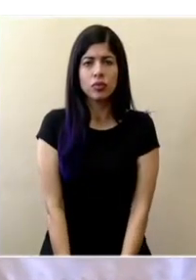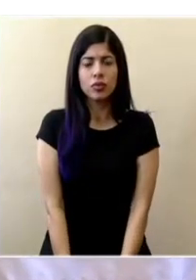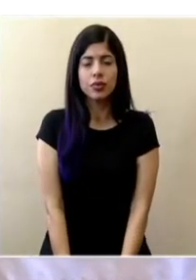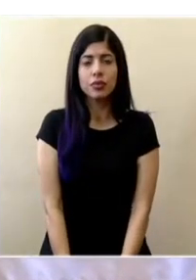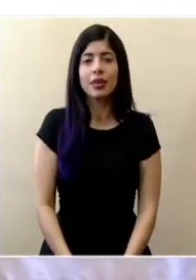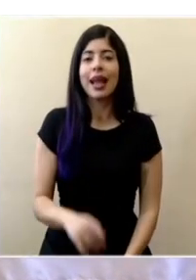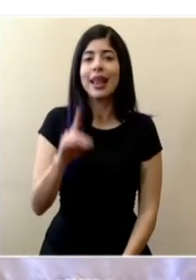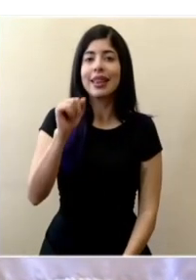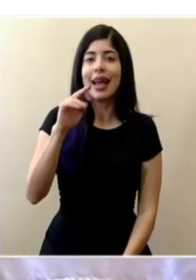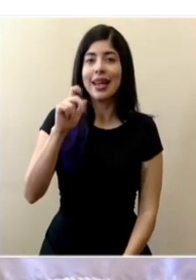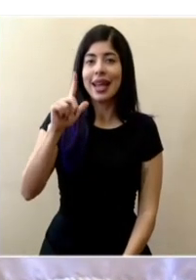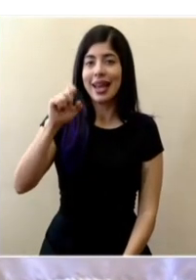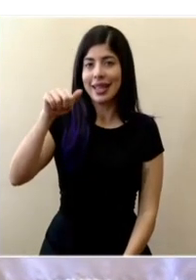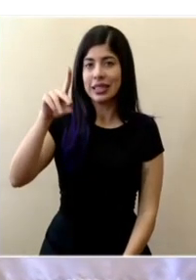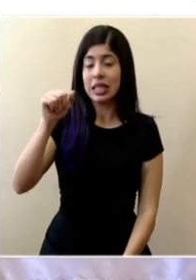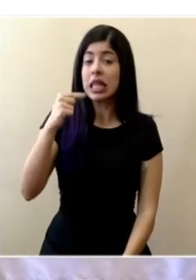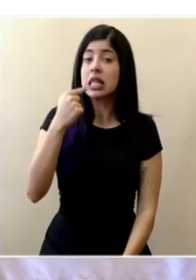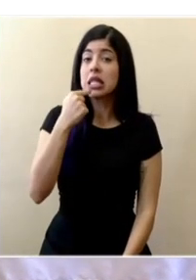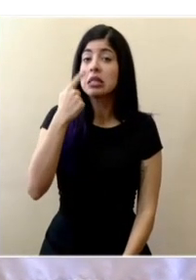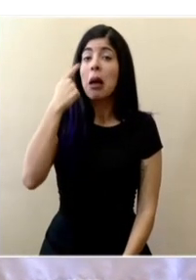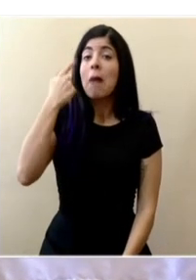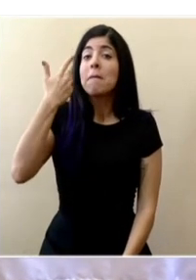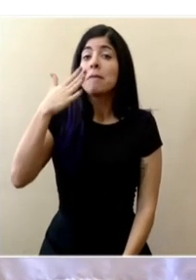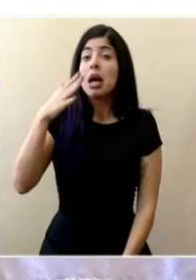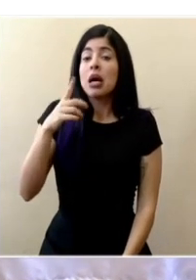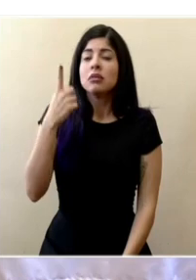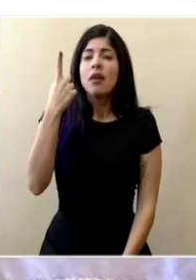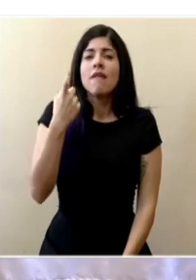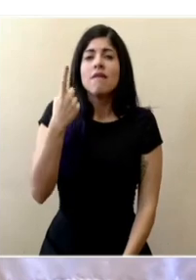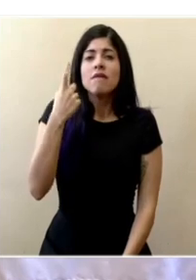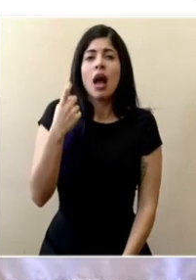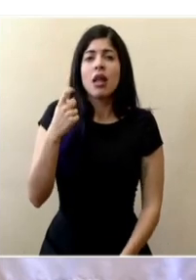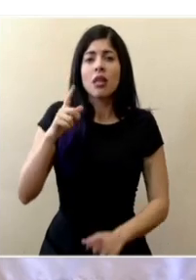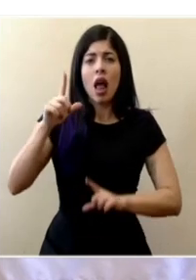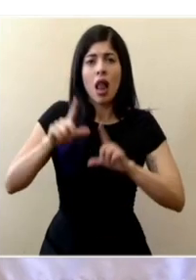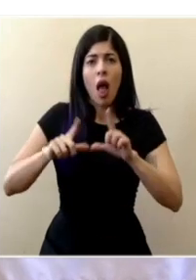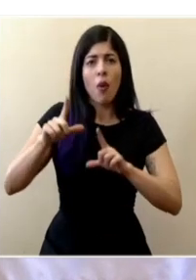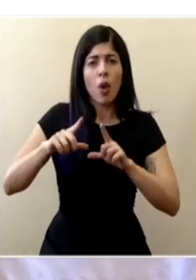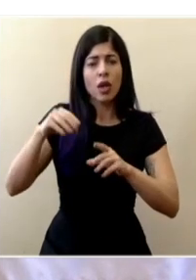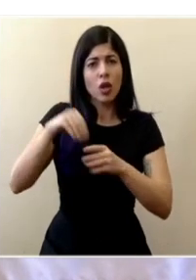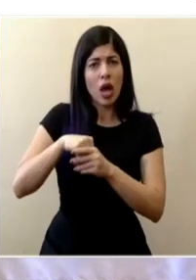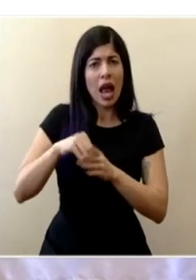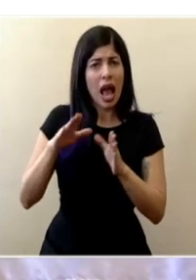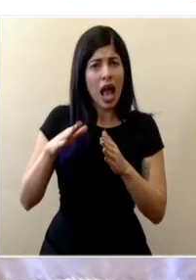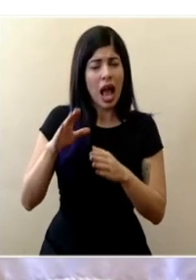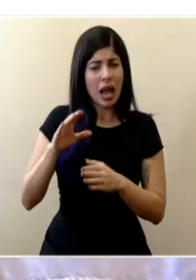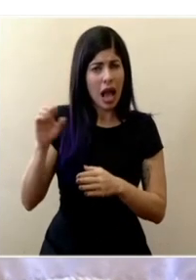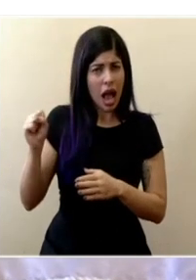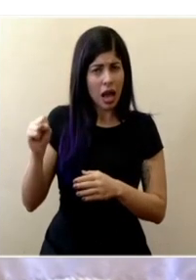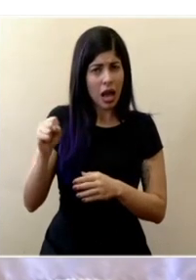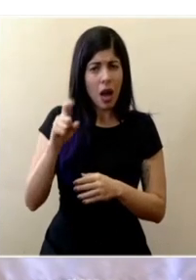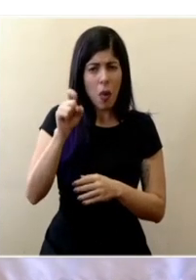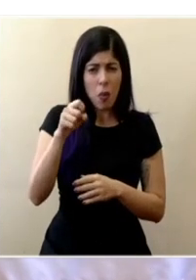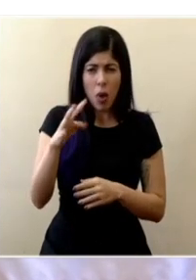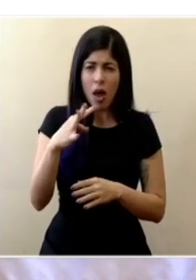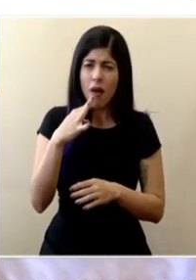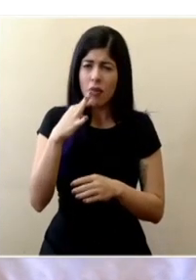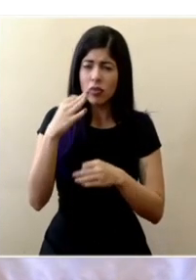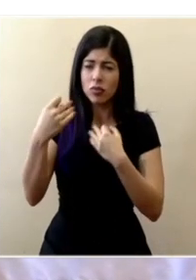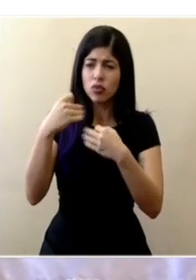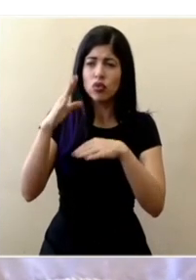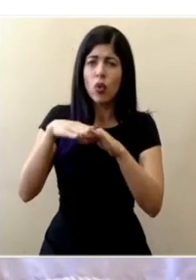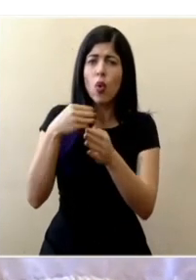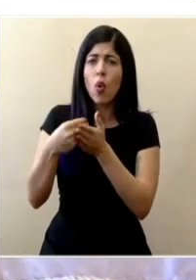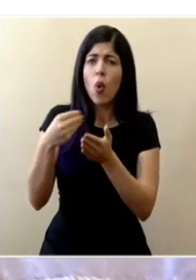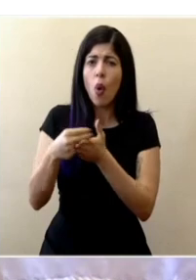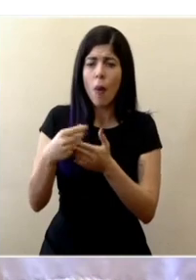Don Daniel nos afirman que al parecer había una falta de reactivos en la caja si más bien podemos hablar sobre la compra que están gestionando ustedes en